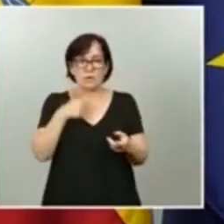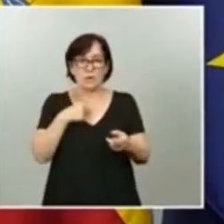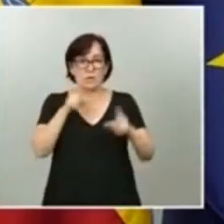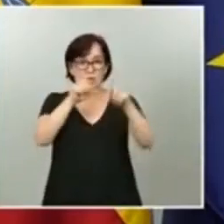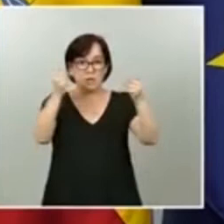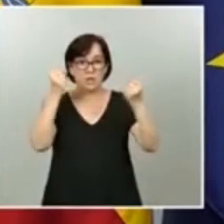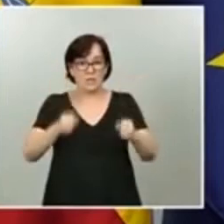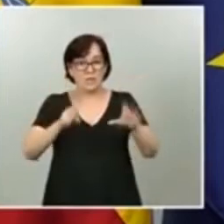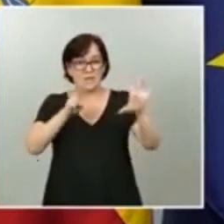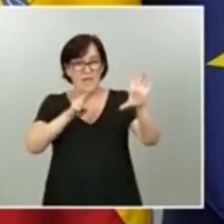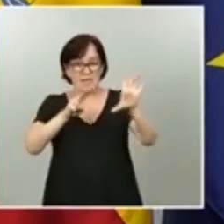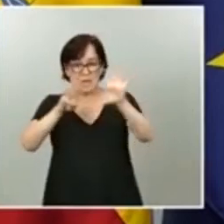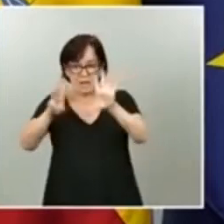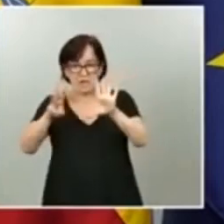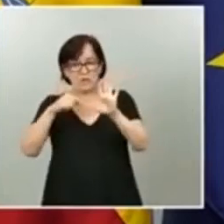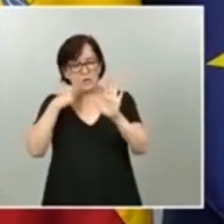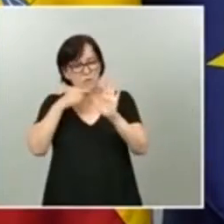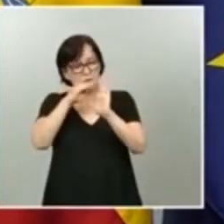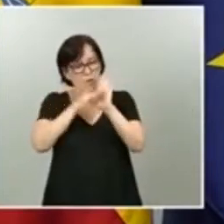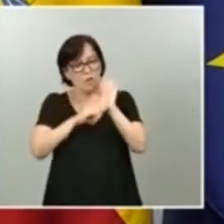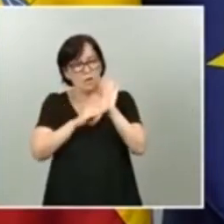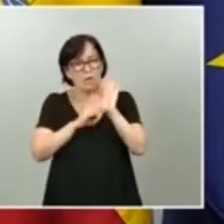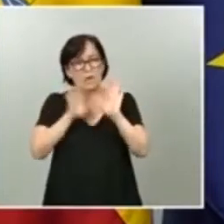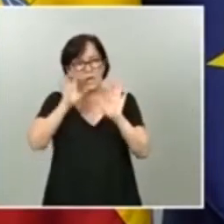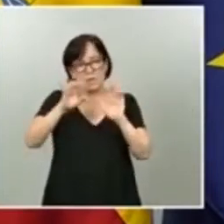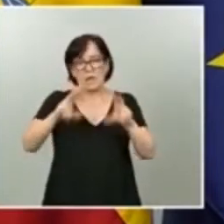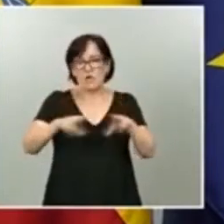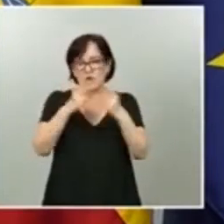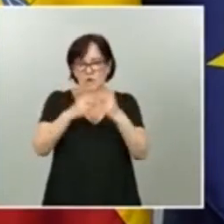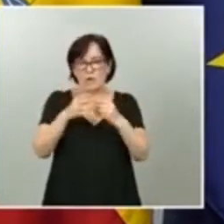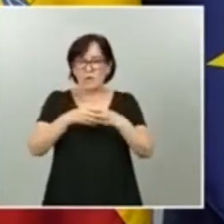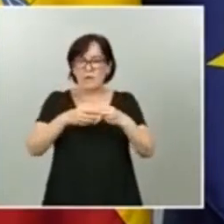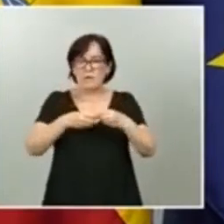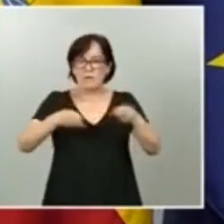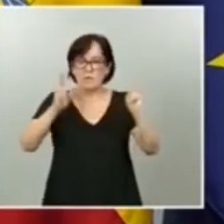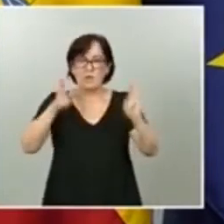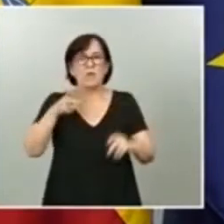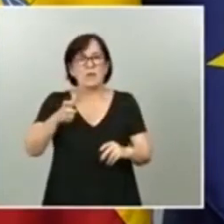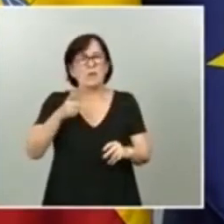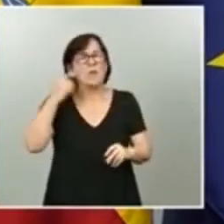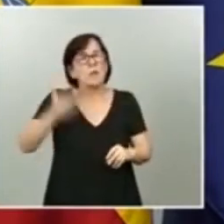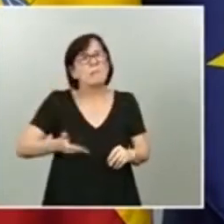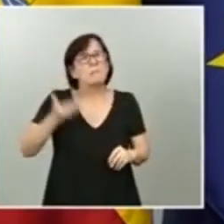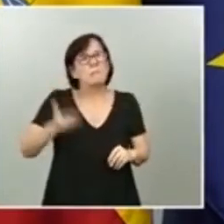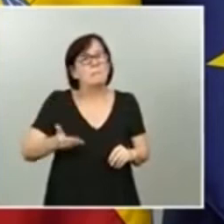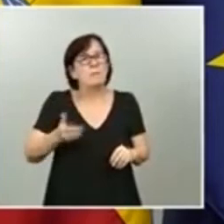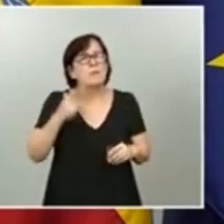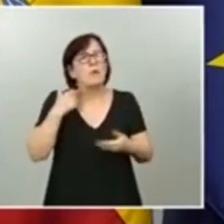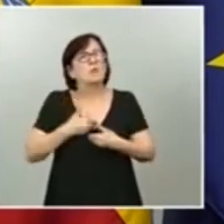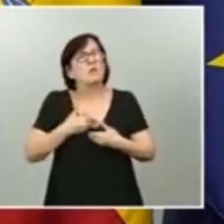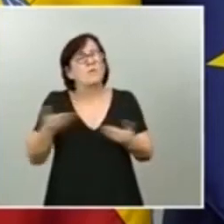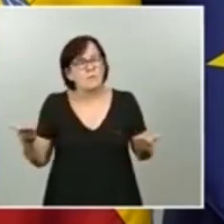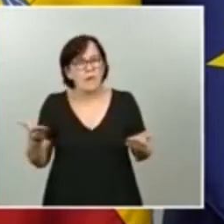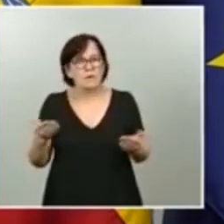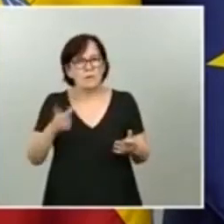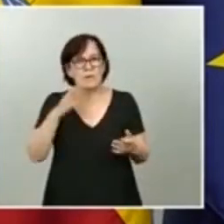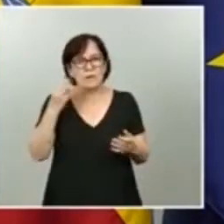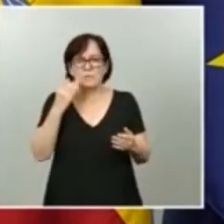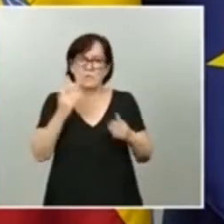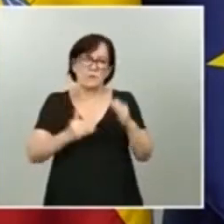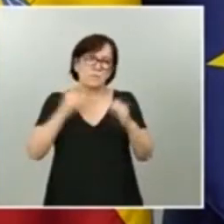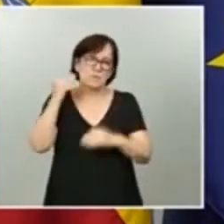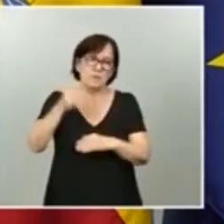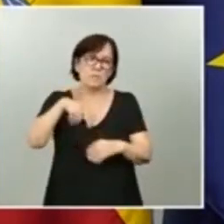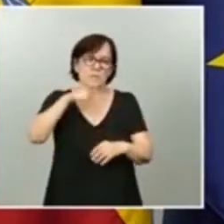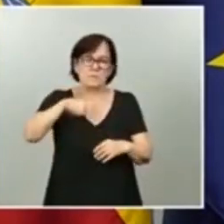y que rigen nuestro Estado Social y Democrático de Derecho, es muy importante que se tengan esa confianza y que están por encima de las personas que en un